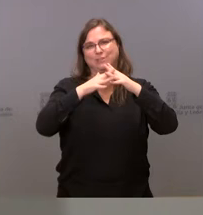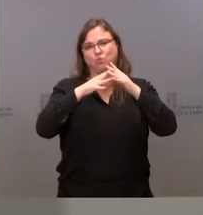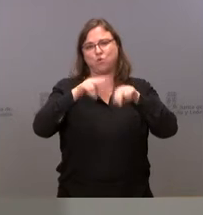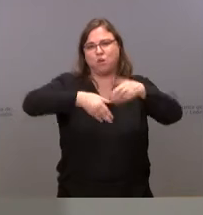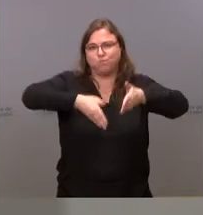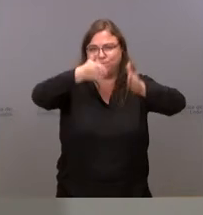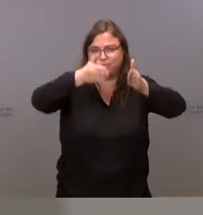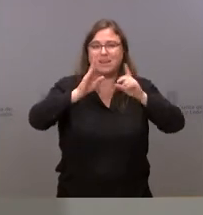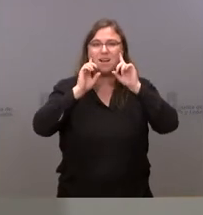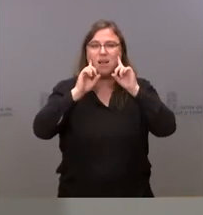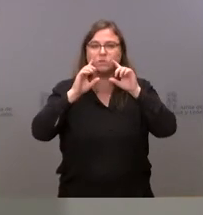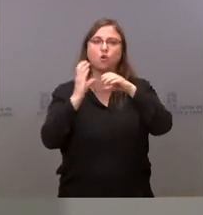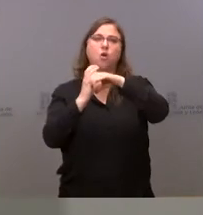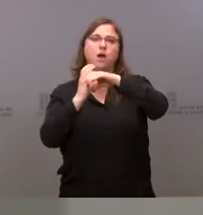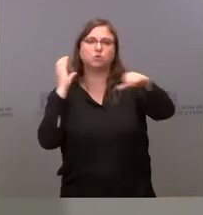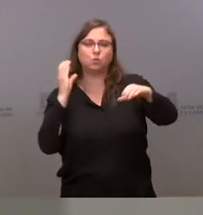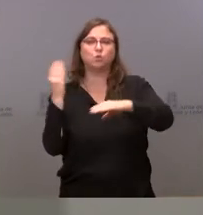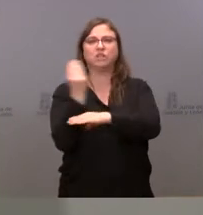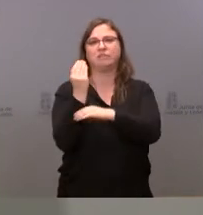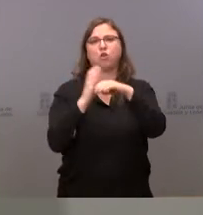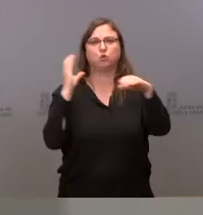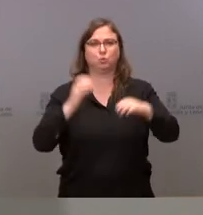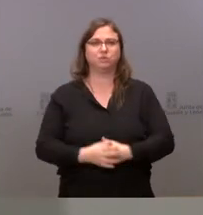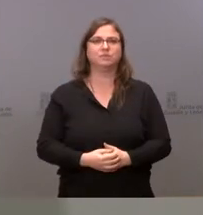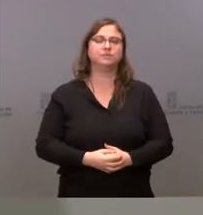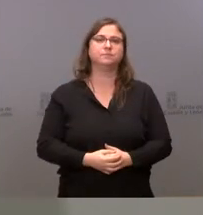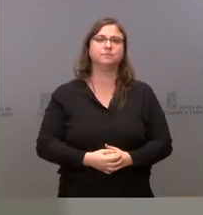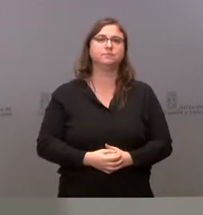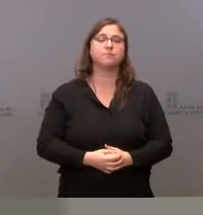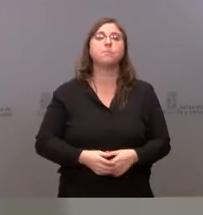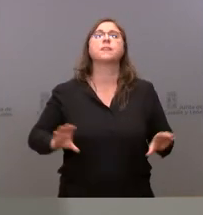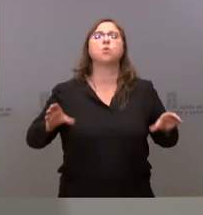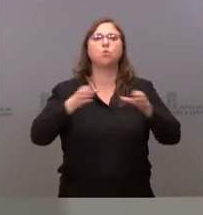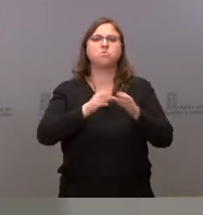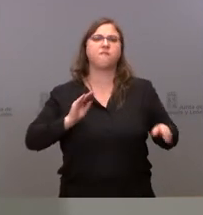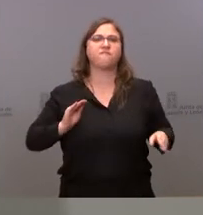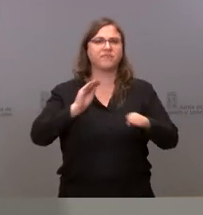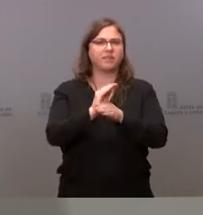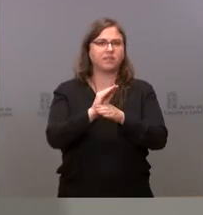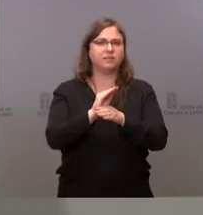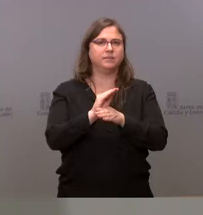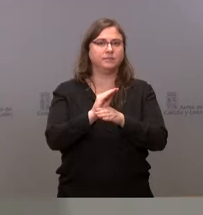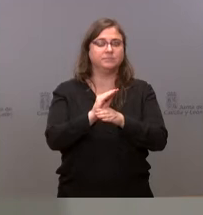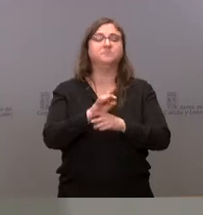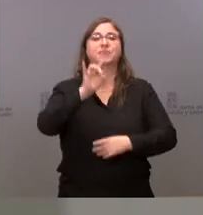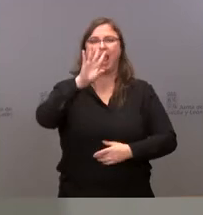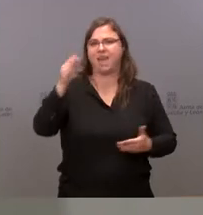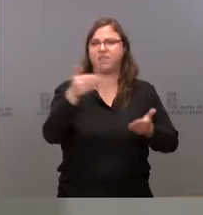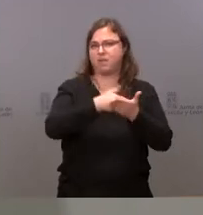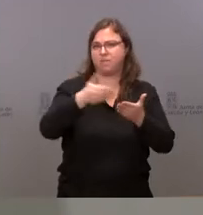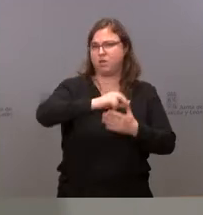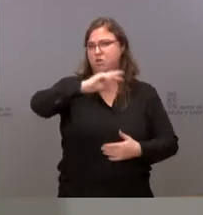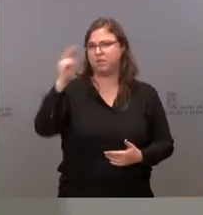de autobuses y estaciones de autobuses. La Junta financia con 15 millones de euros